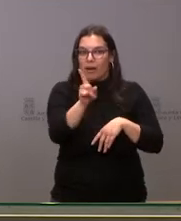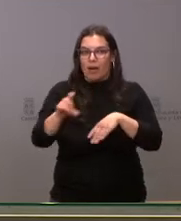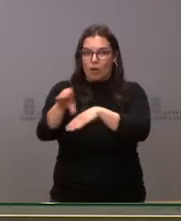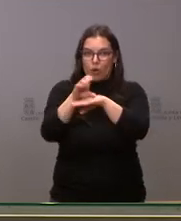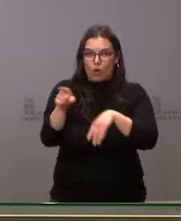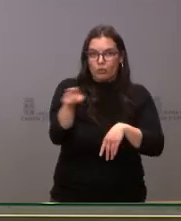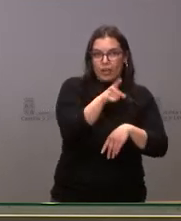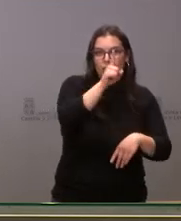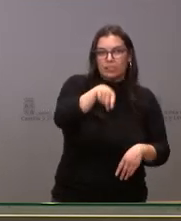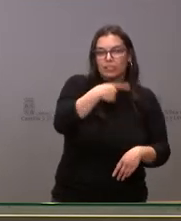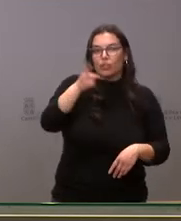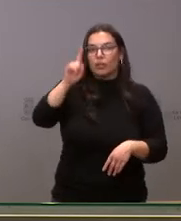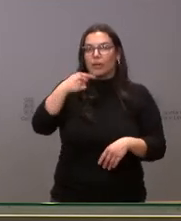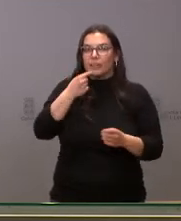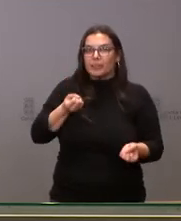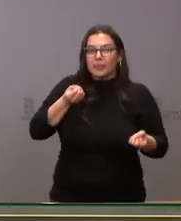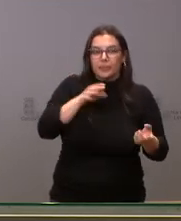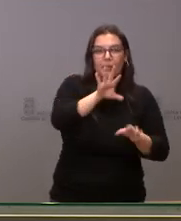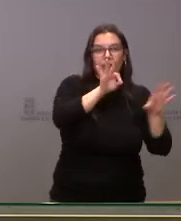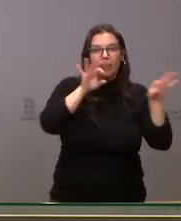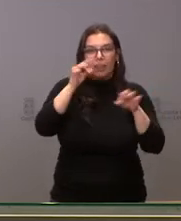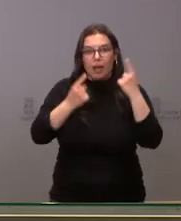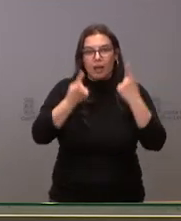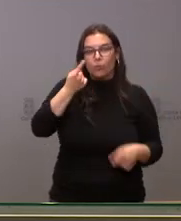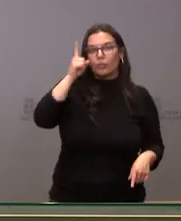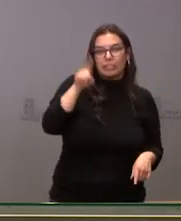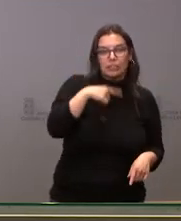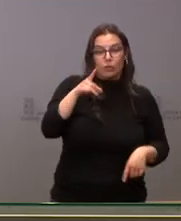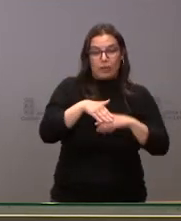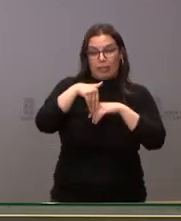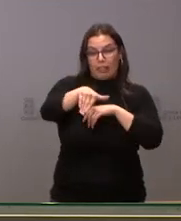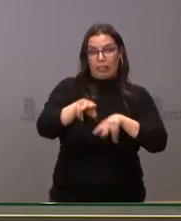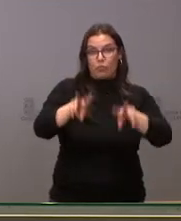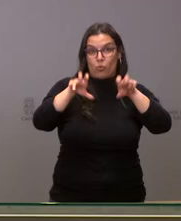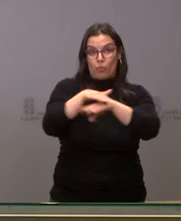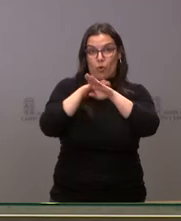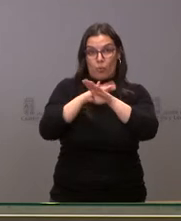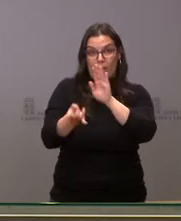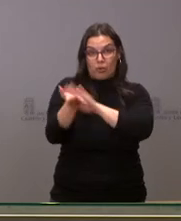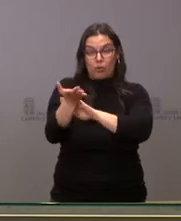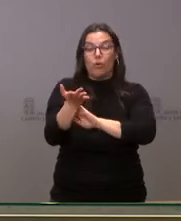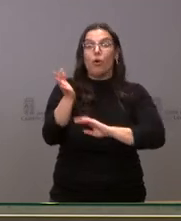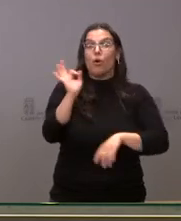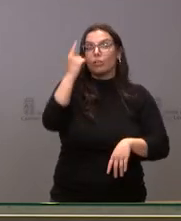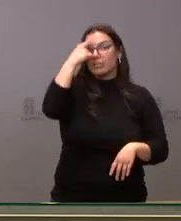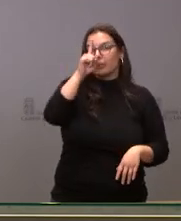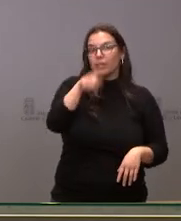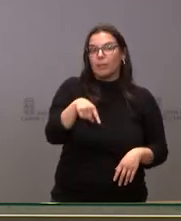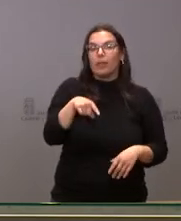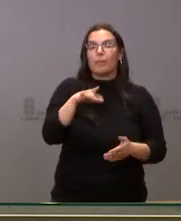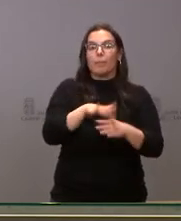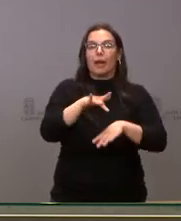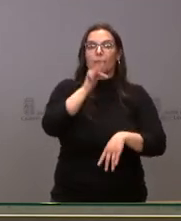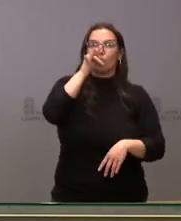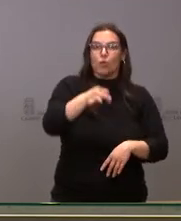si les ha trasladado también, si va a contar con alguno de ustedes en el nuevo Ejecutivo, y también si conocen el calendario del toma de